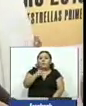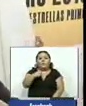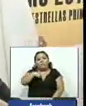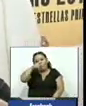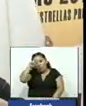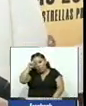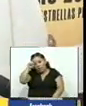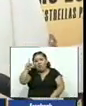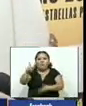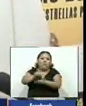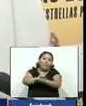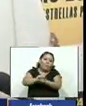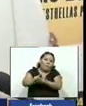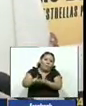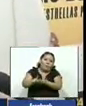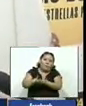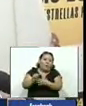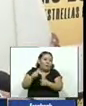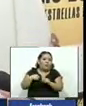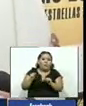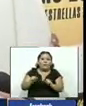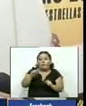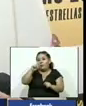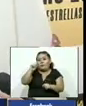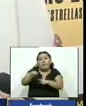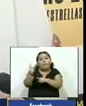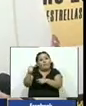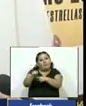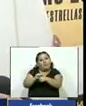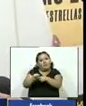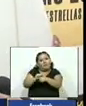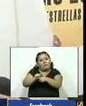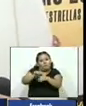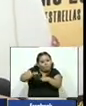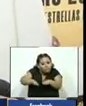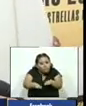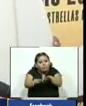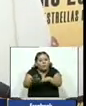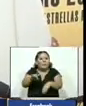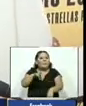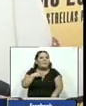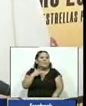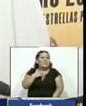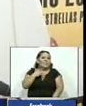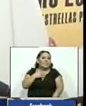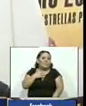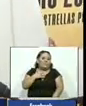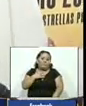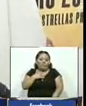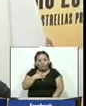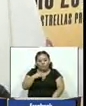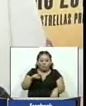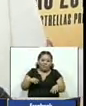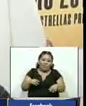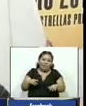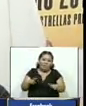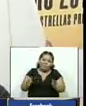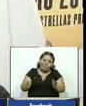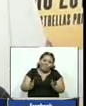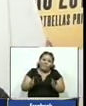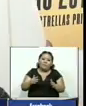trabajo estoy en la escuela casi no estaba practicando surf entonces me sentí un poco como desmotivada también porque